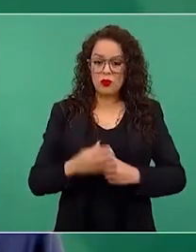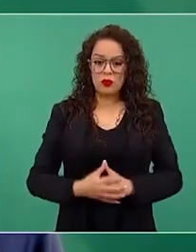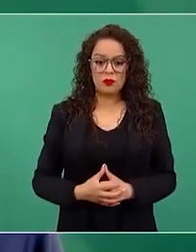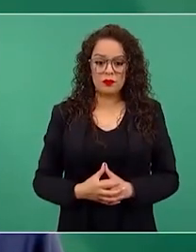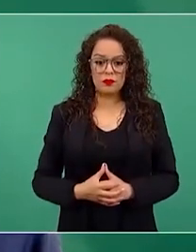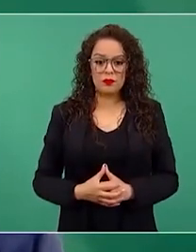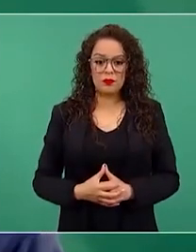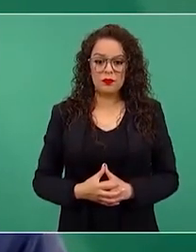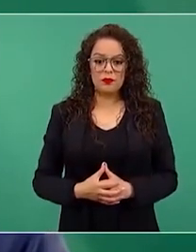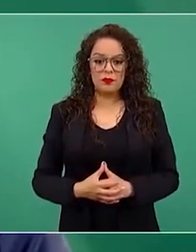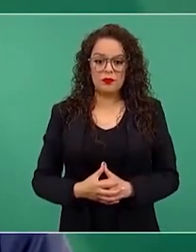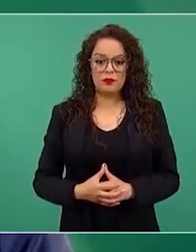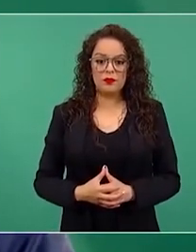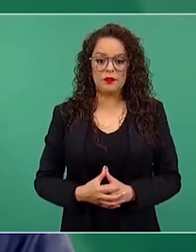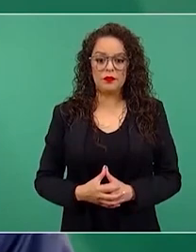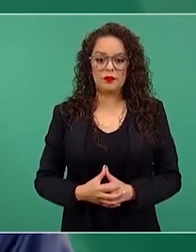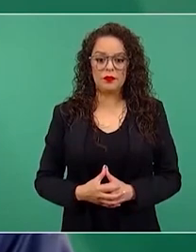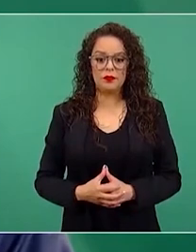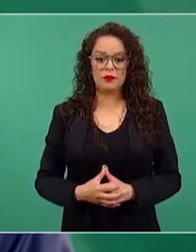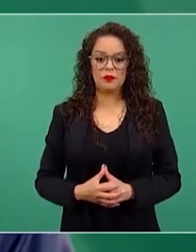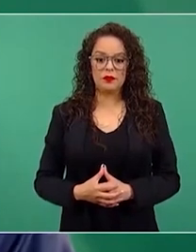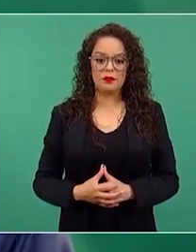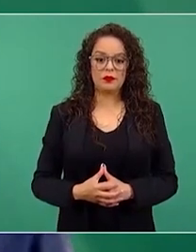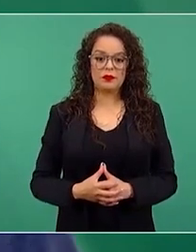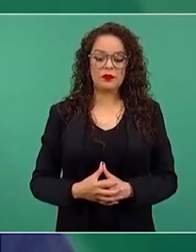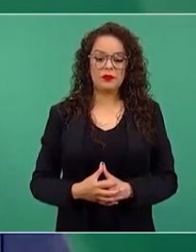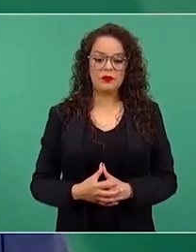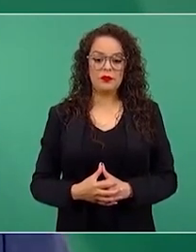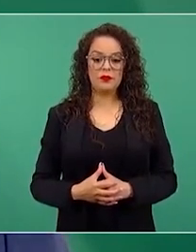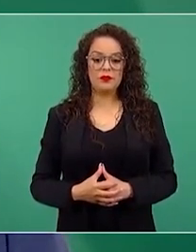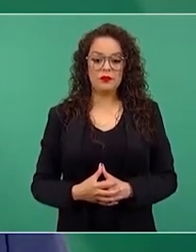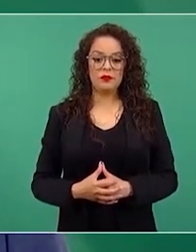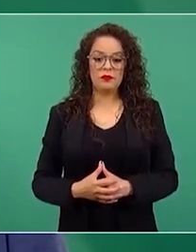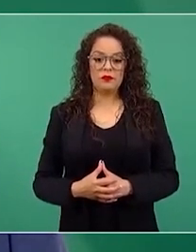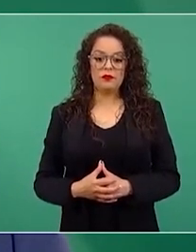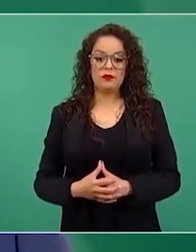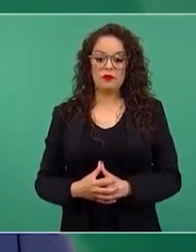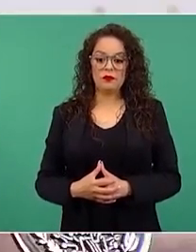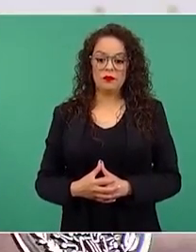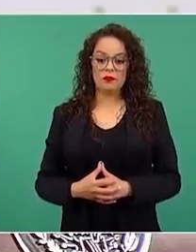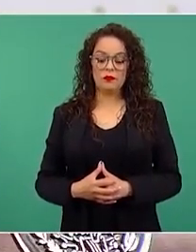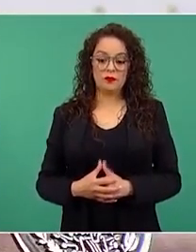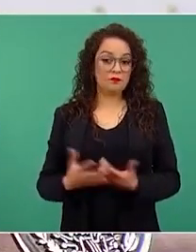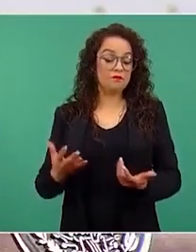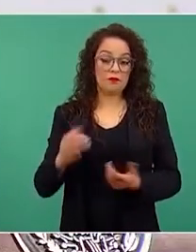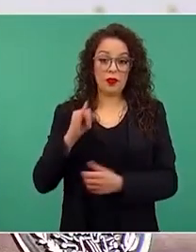y parece mentira, pero